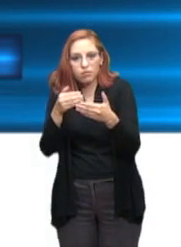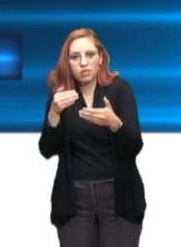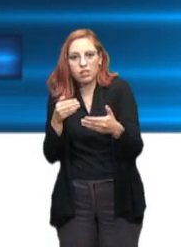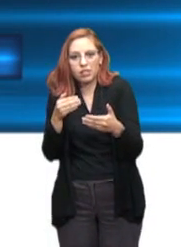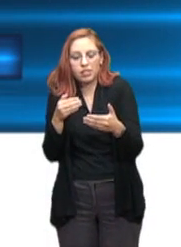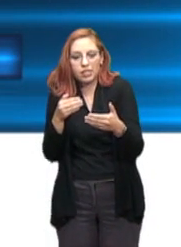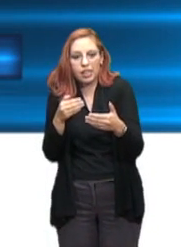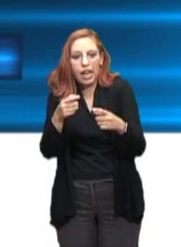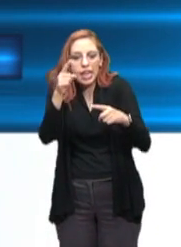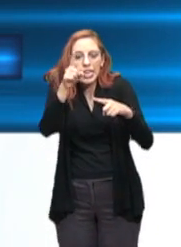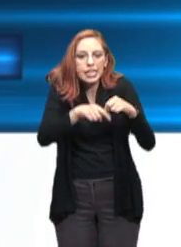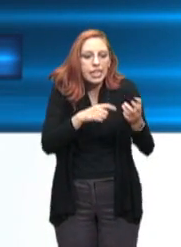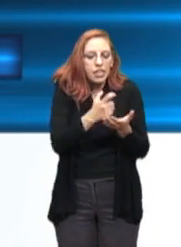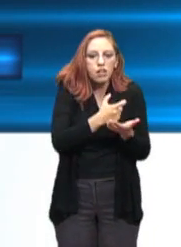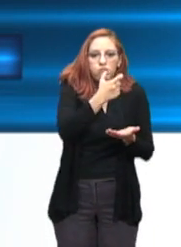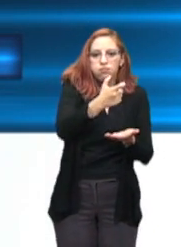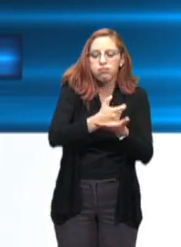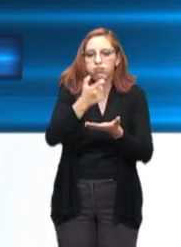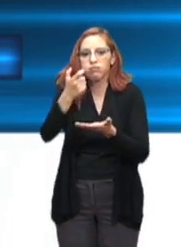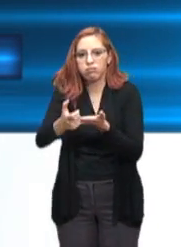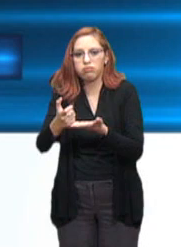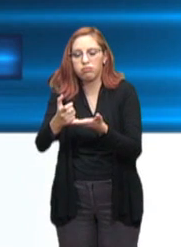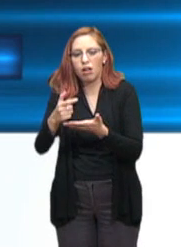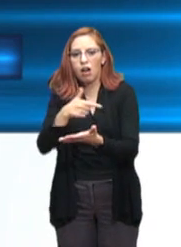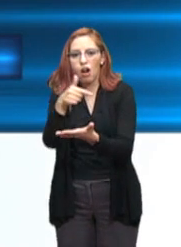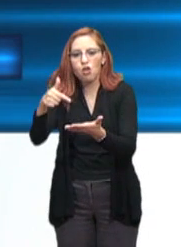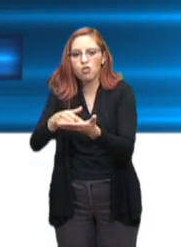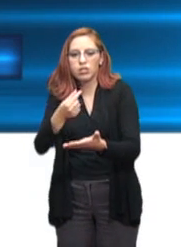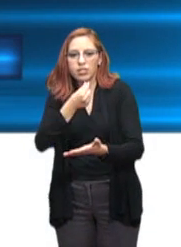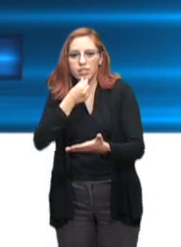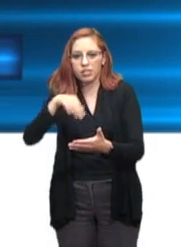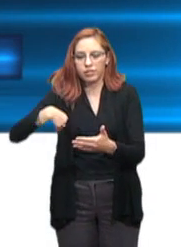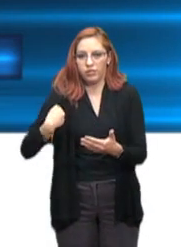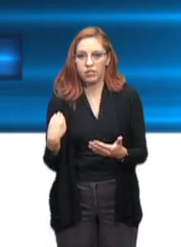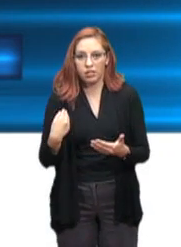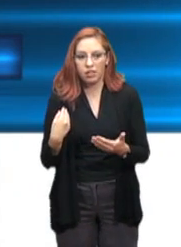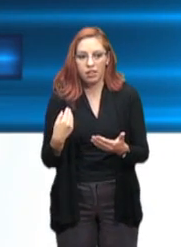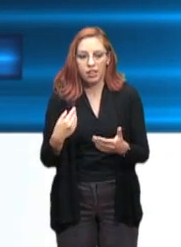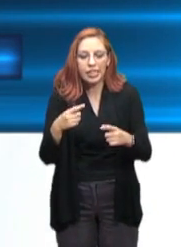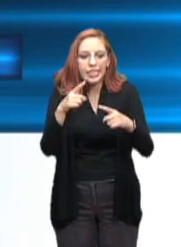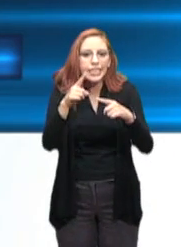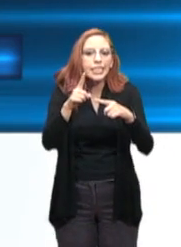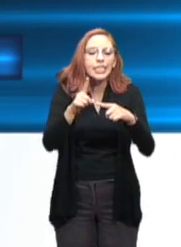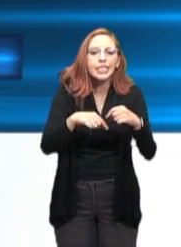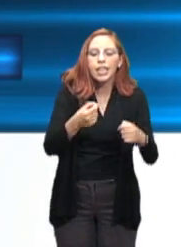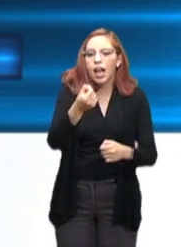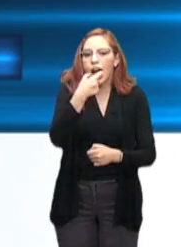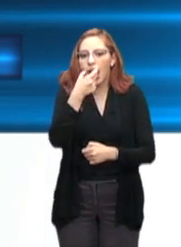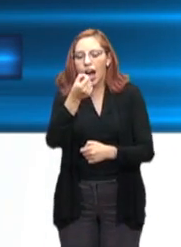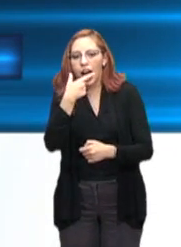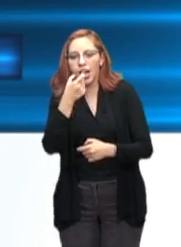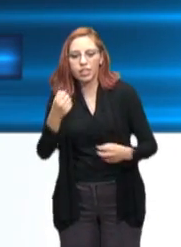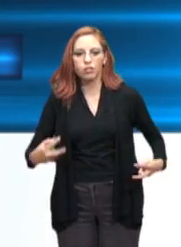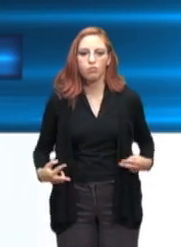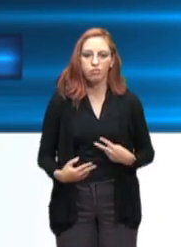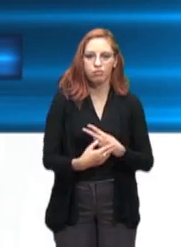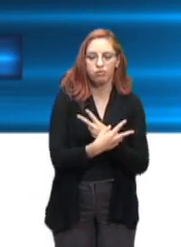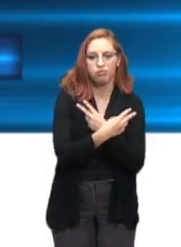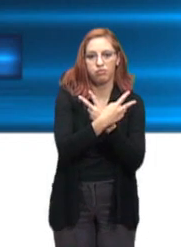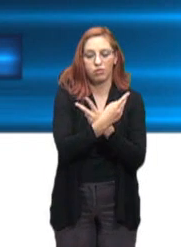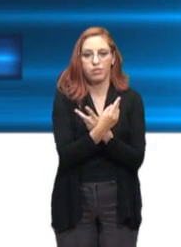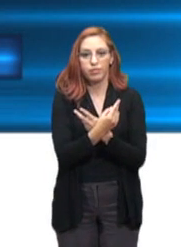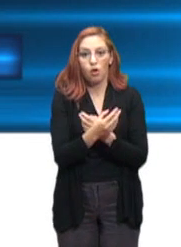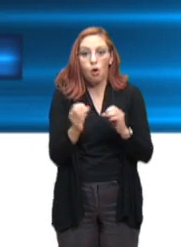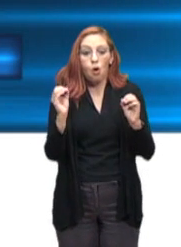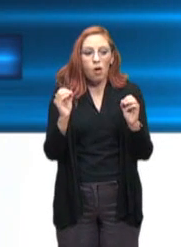recursos a las estancias infantiles, de dejar de comprar medicamentos para enfermos con cáncer, o el peor